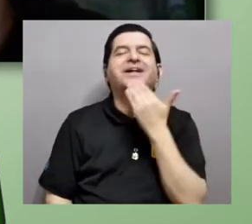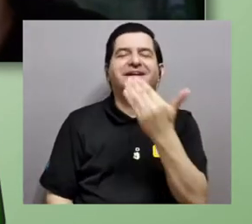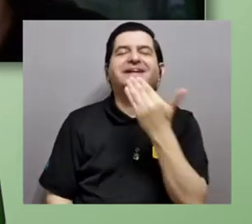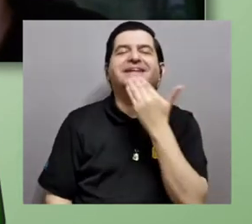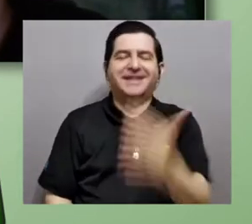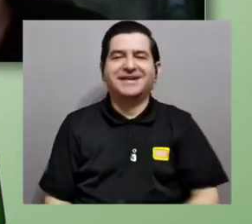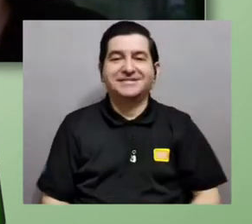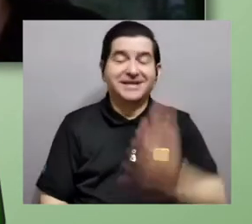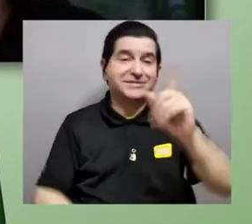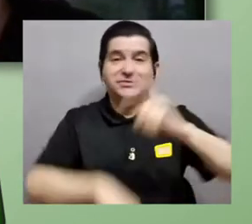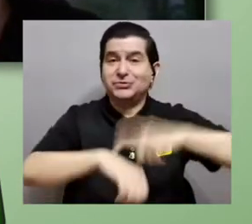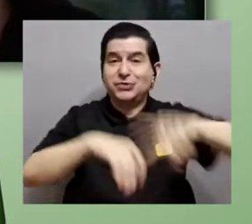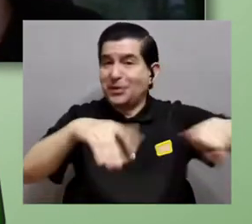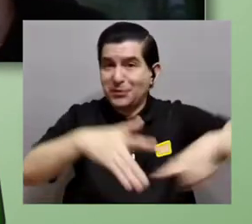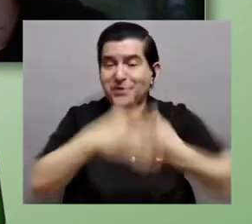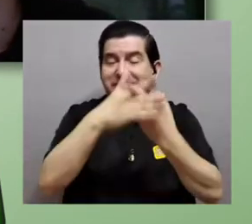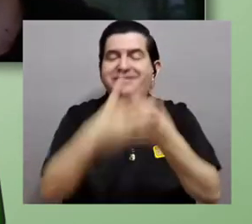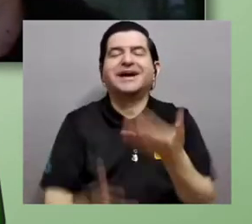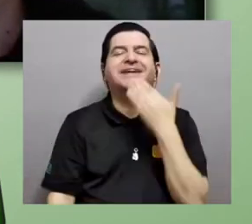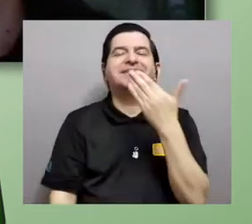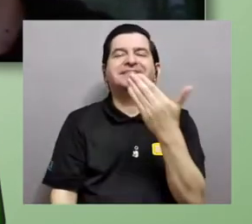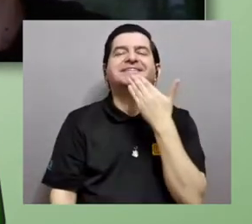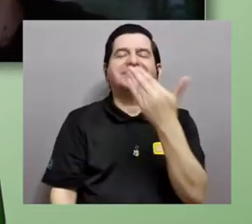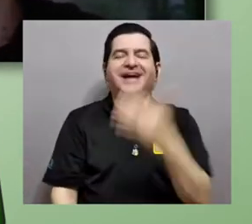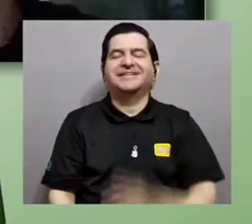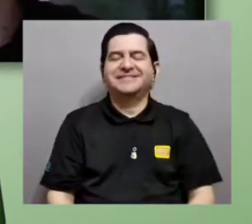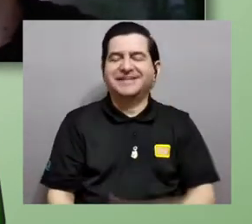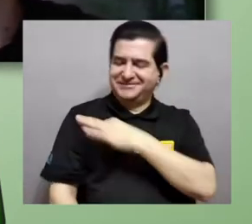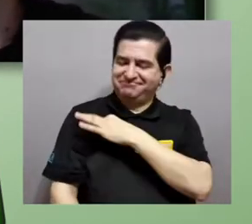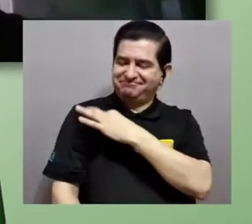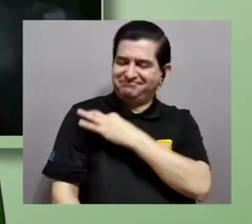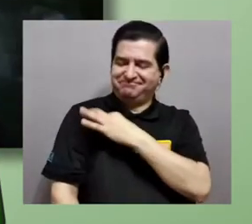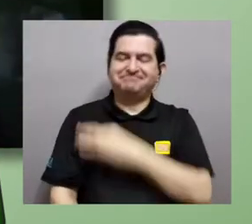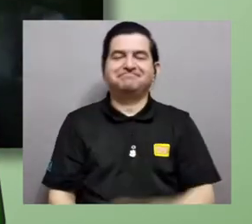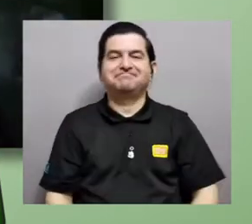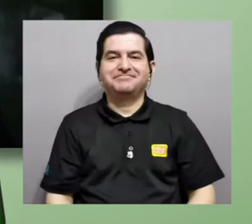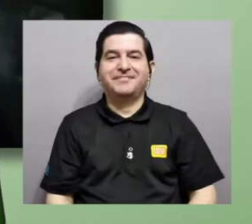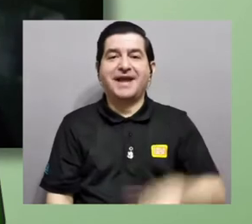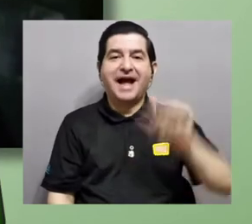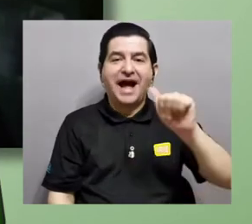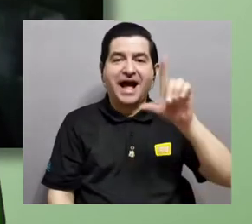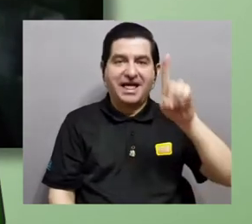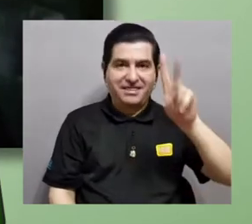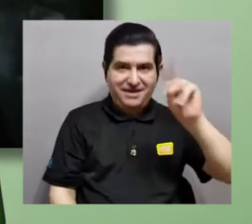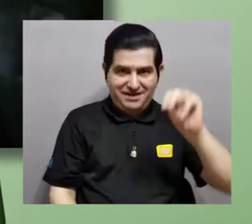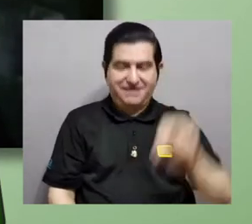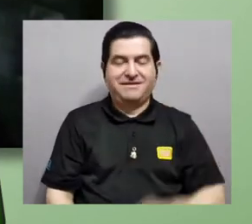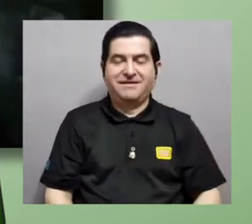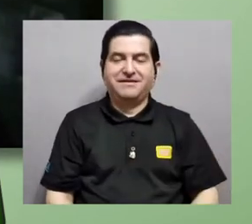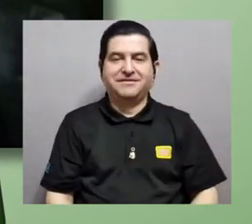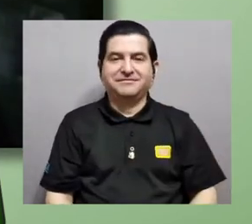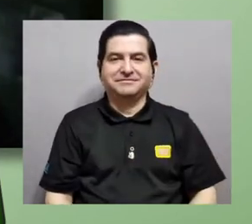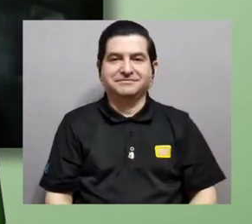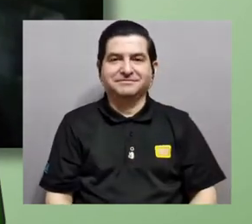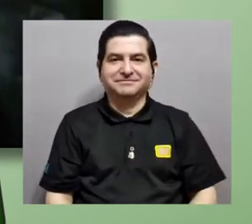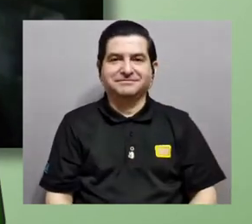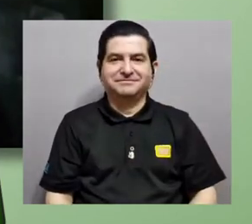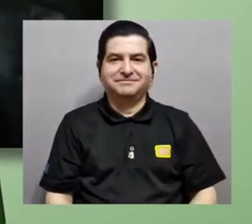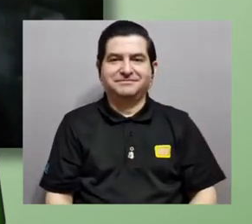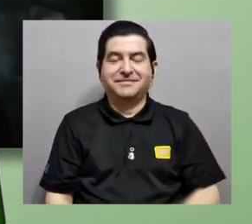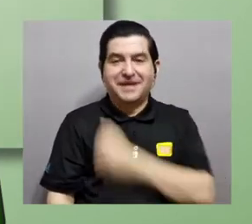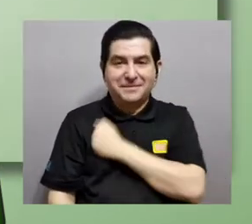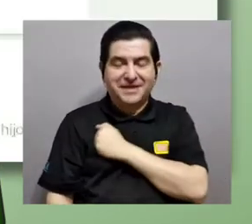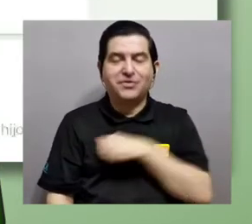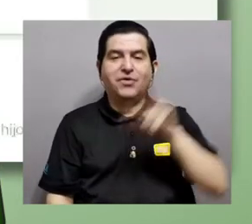El tiempo es tuyo. Gracias. Muchas gracias por la invitación. Bueno, a ADN, a la